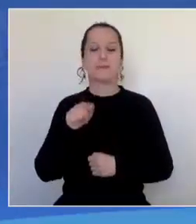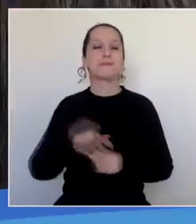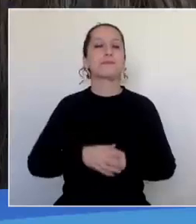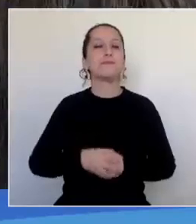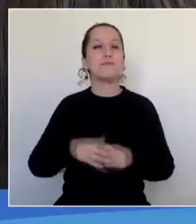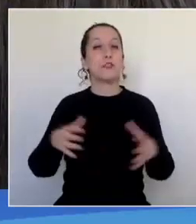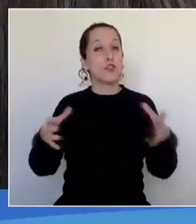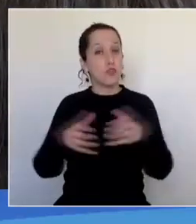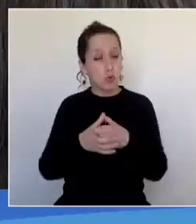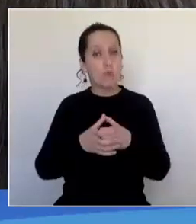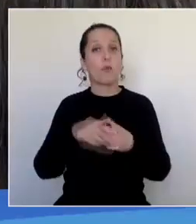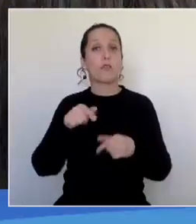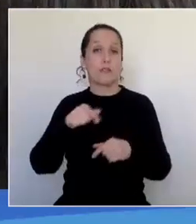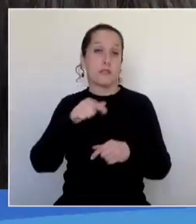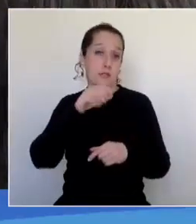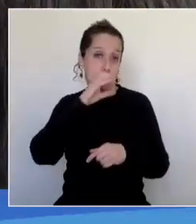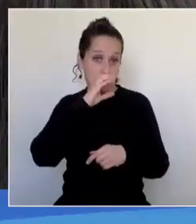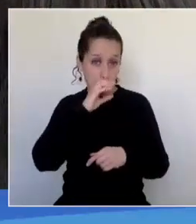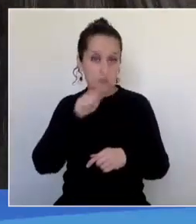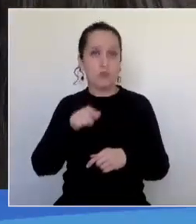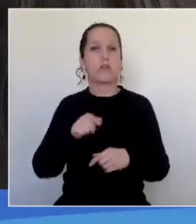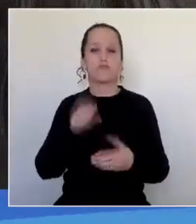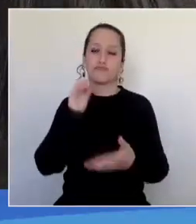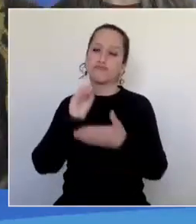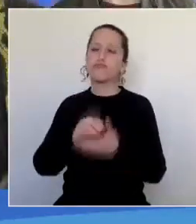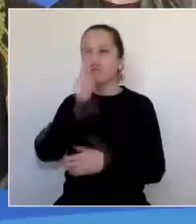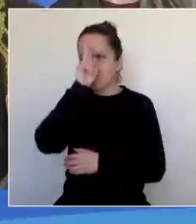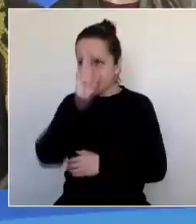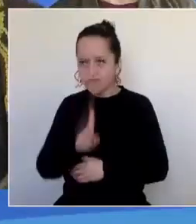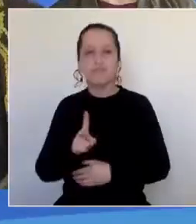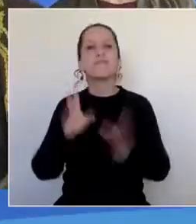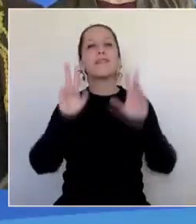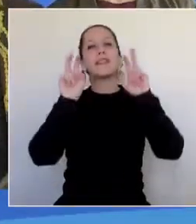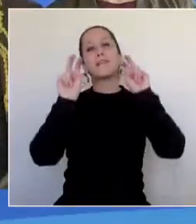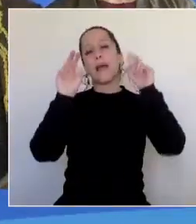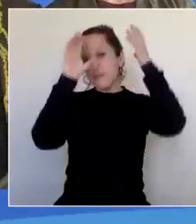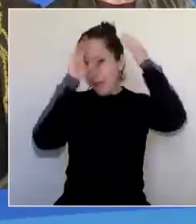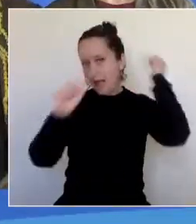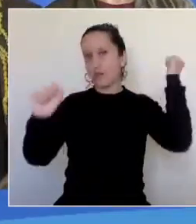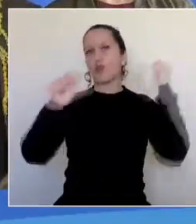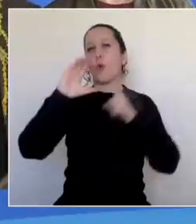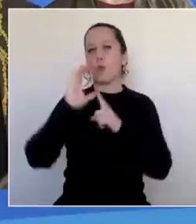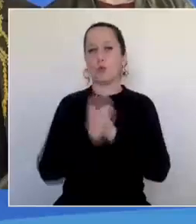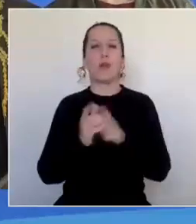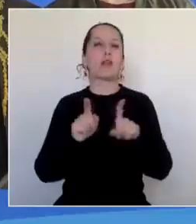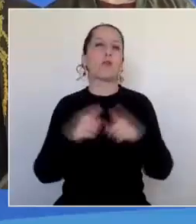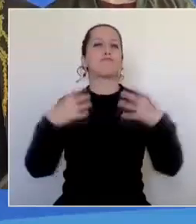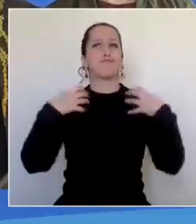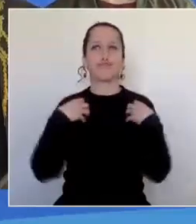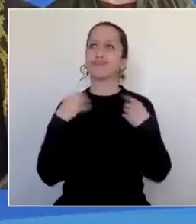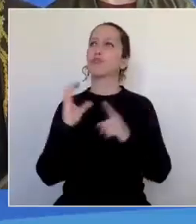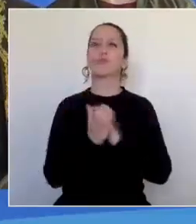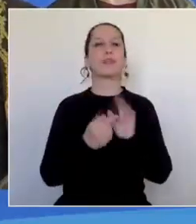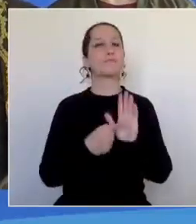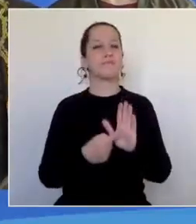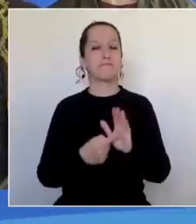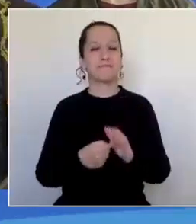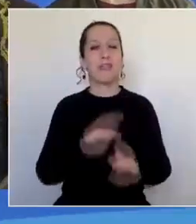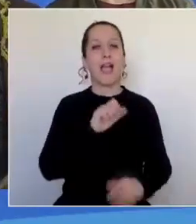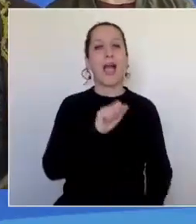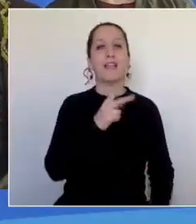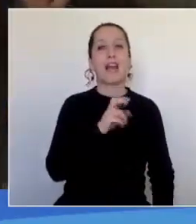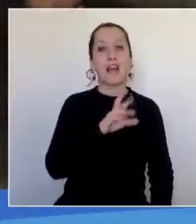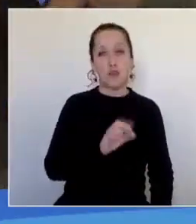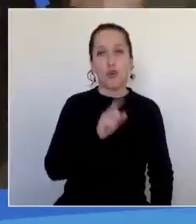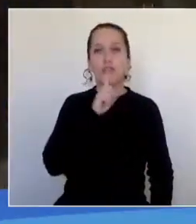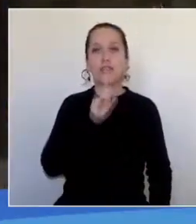banda penquista Los Tres fue reconocida y declarada como embajadores culturales de Concepción. Álvaro Titae,